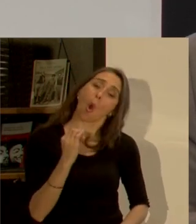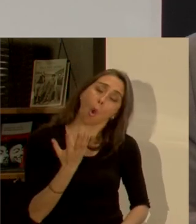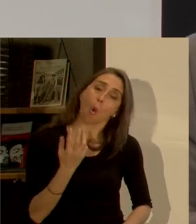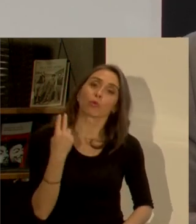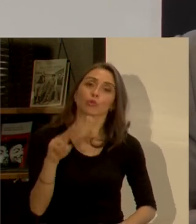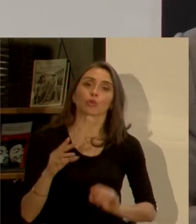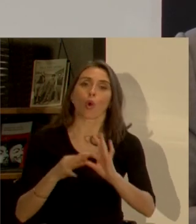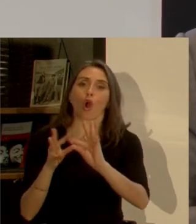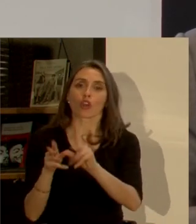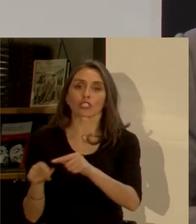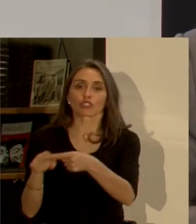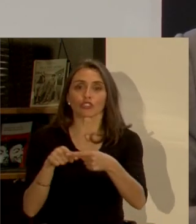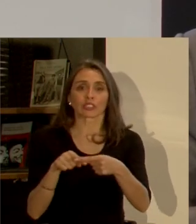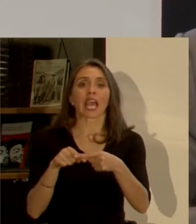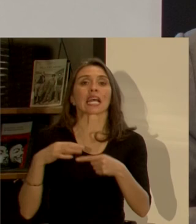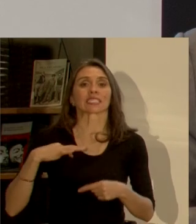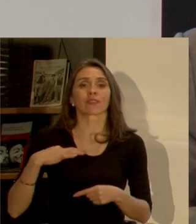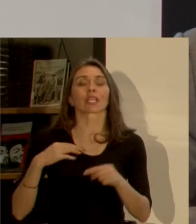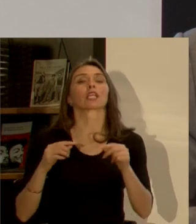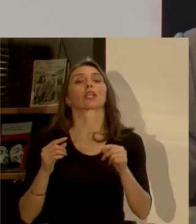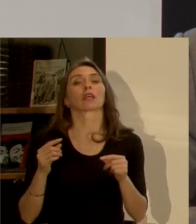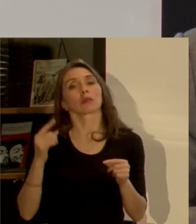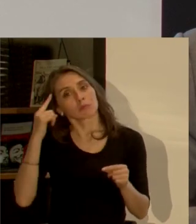de la sociedad civil en materia de planificación